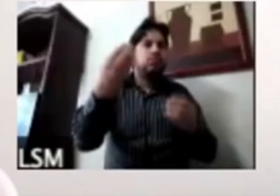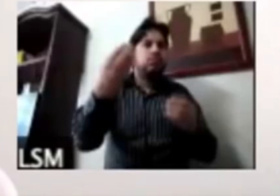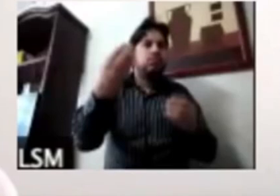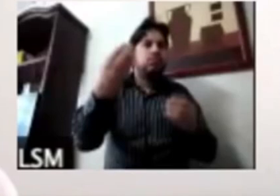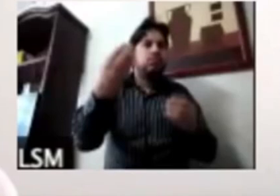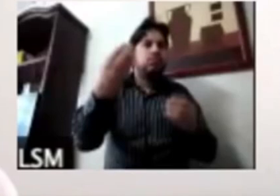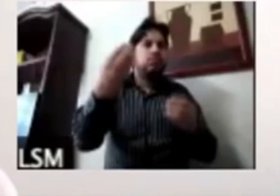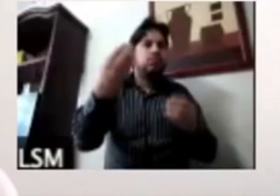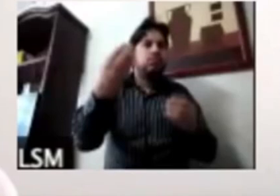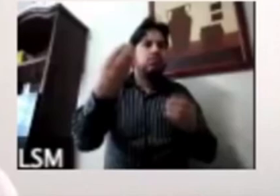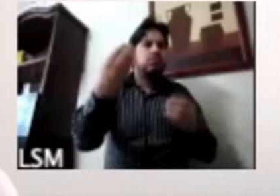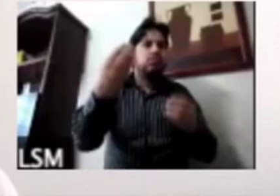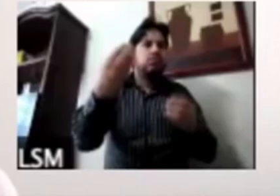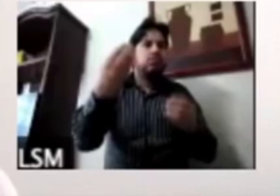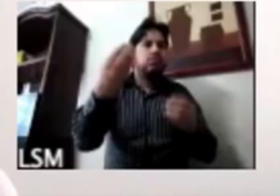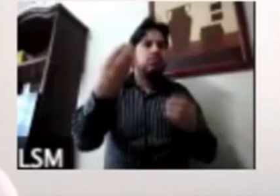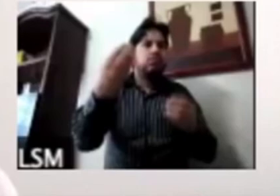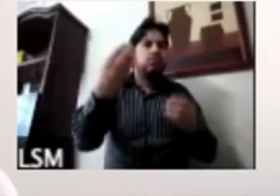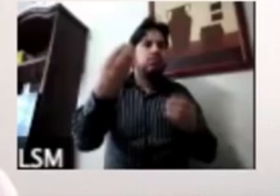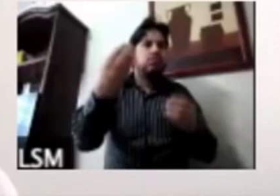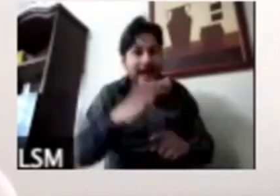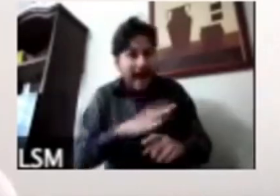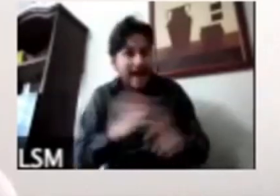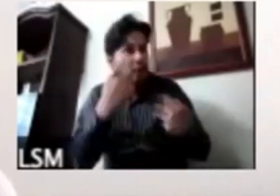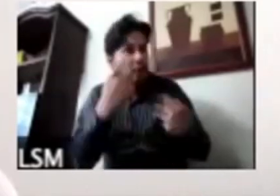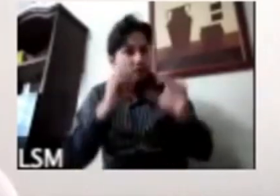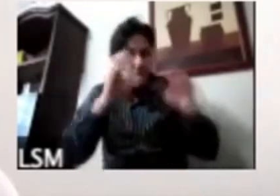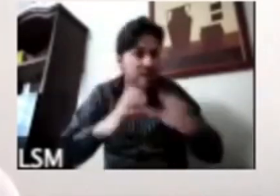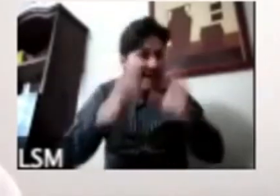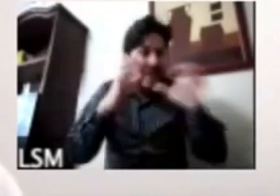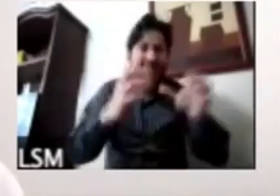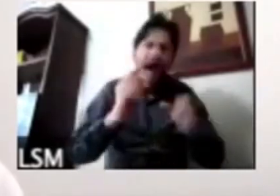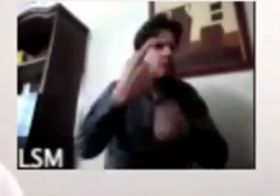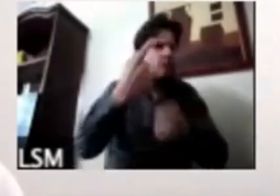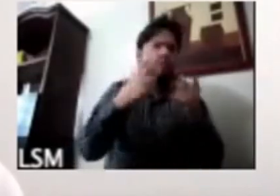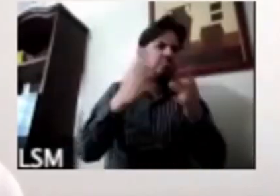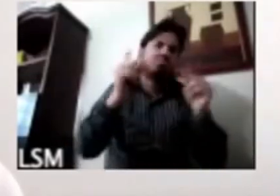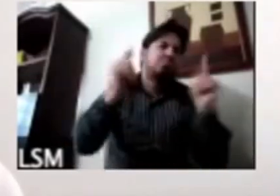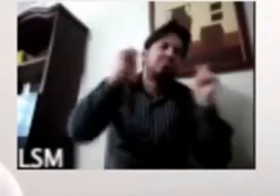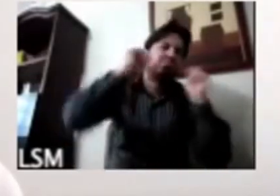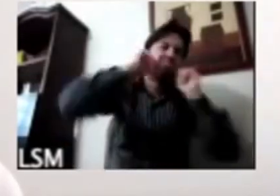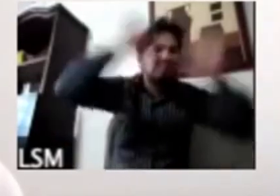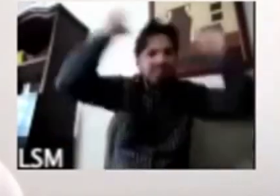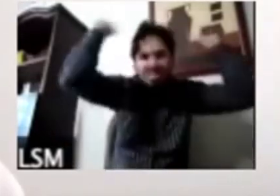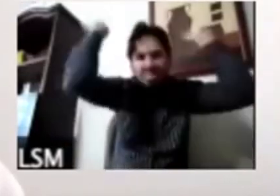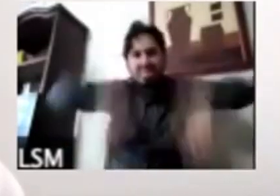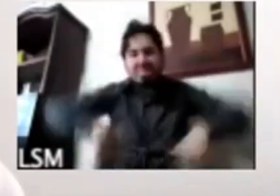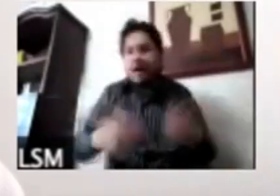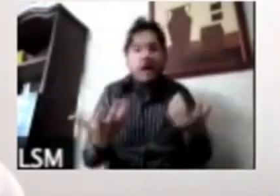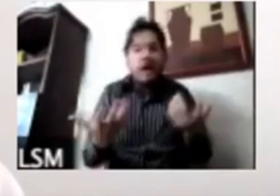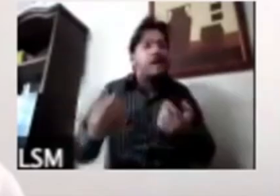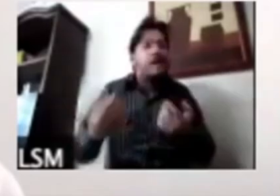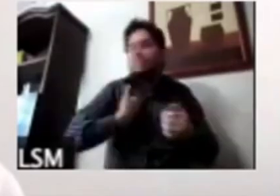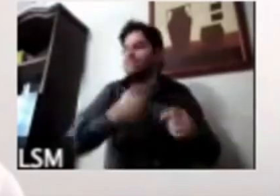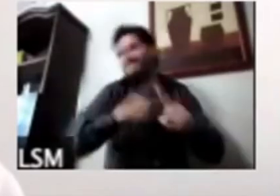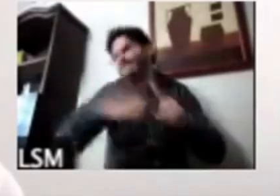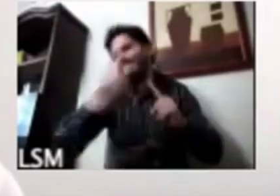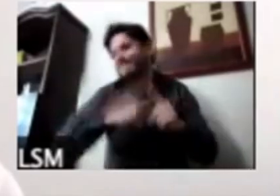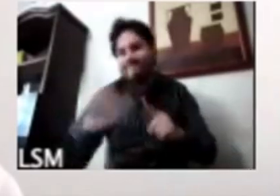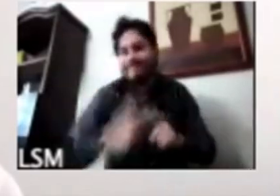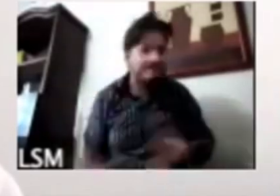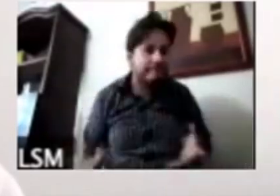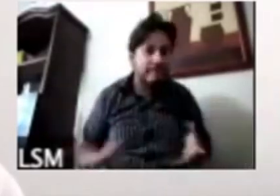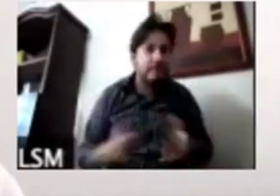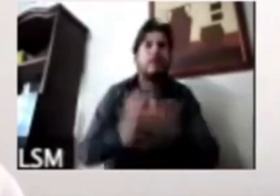con esto o otra parte porque si hubo gente que no que no trató estas medidas pero yo creo que ante toda esta incertidumbre y ante la